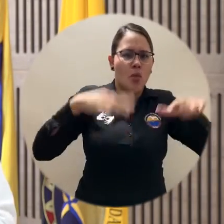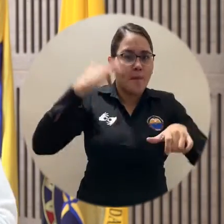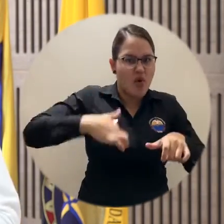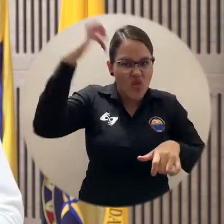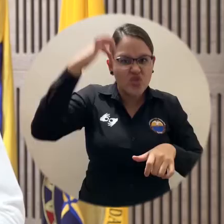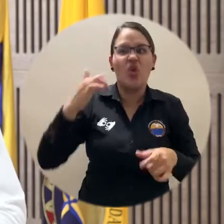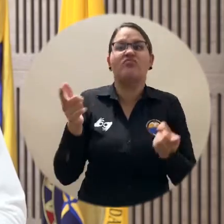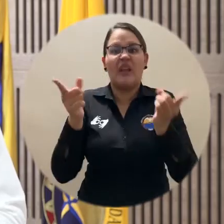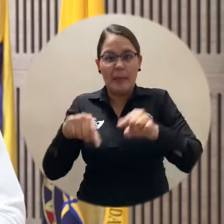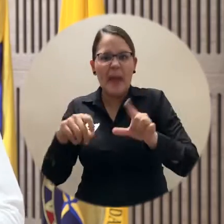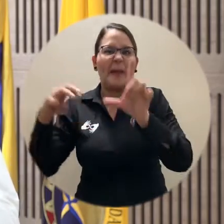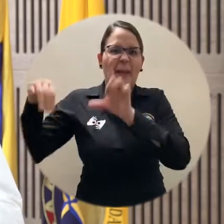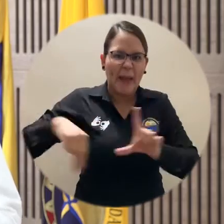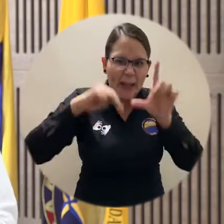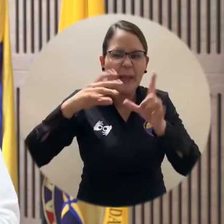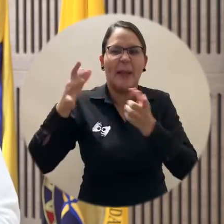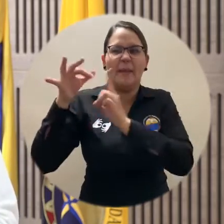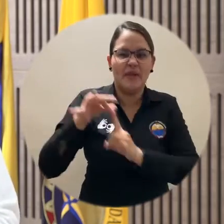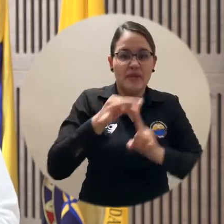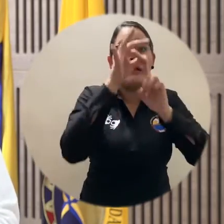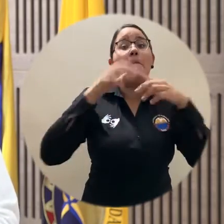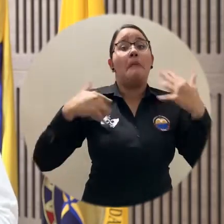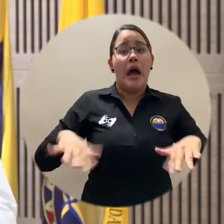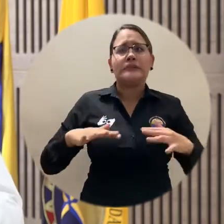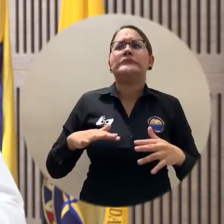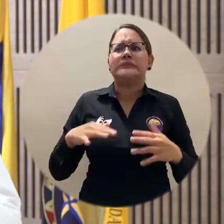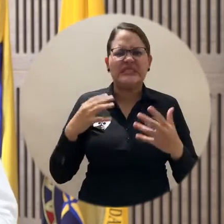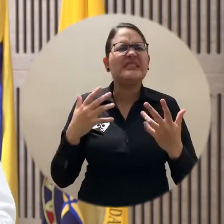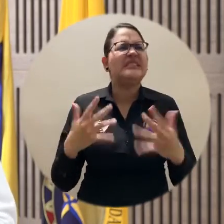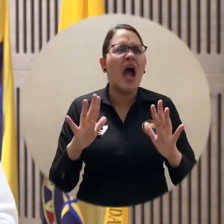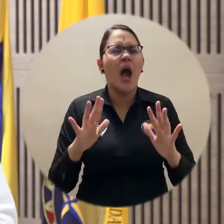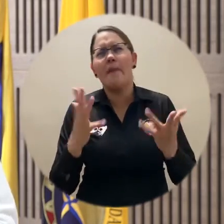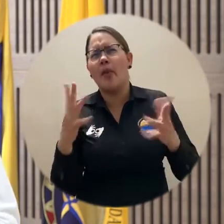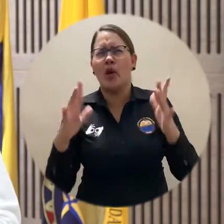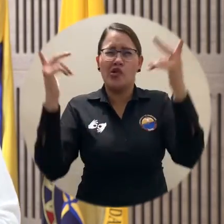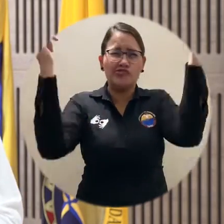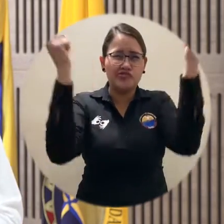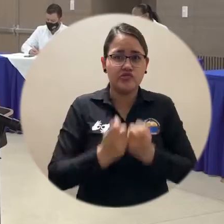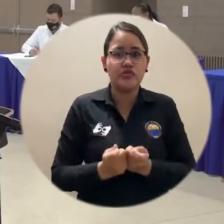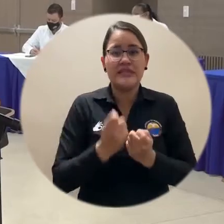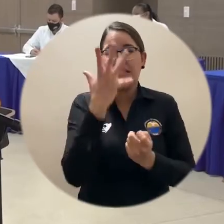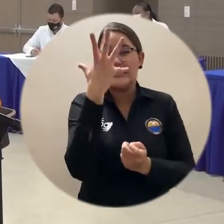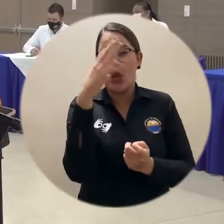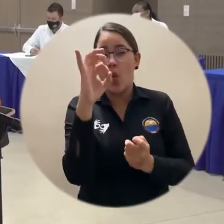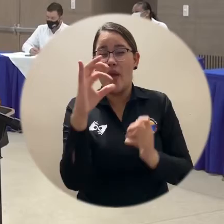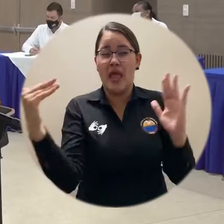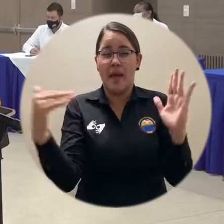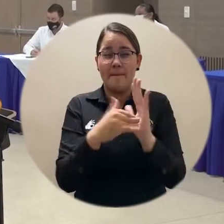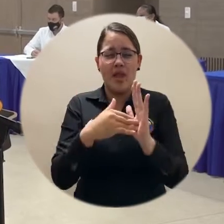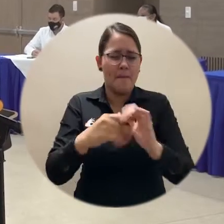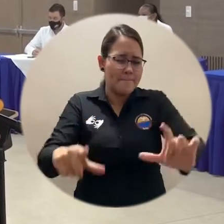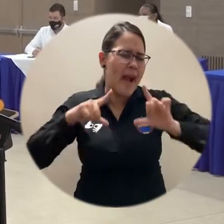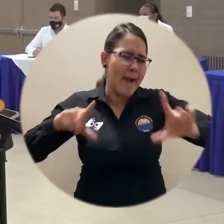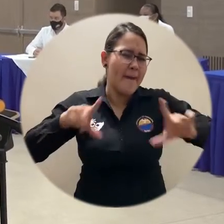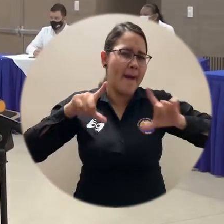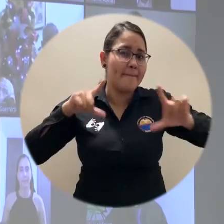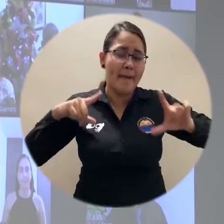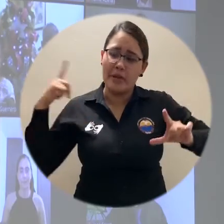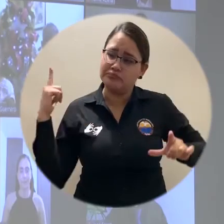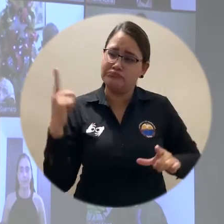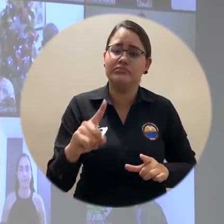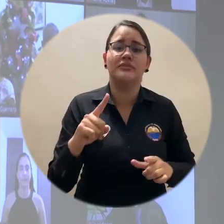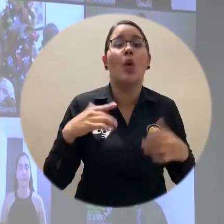magísteres y doctores en las diferentes áreas que se suman a los ya cerca de 50 mil egresados que ha tenido la universidad en toda su historia. En esencia la